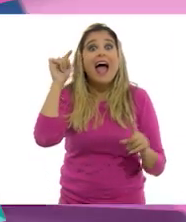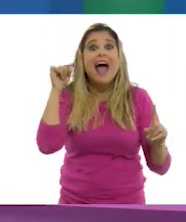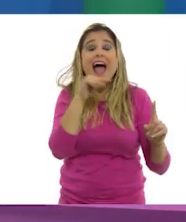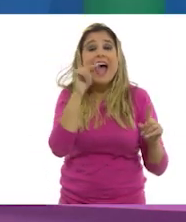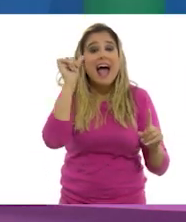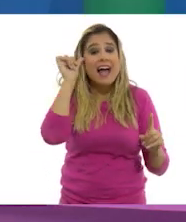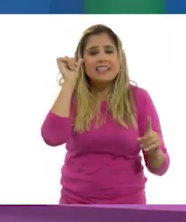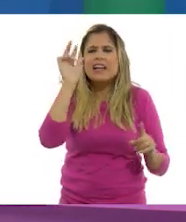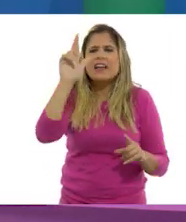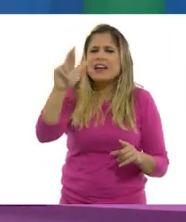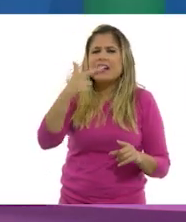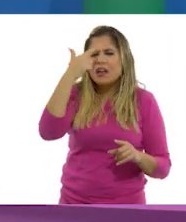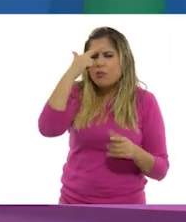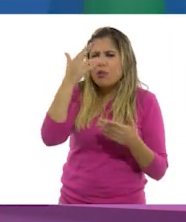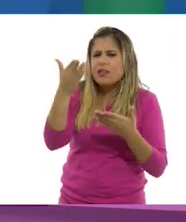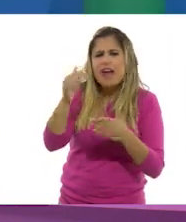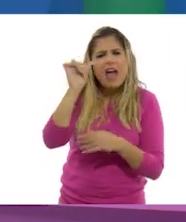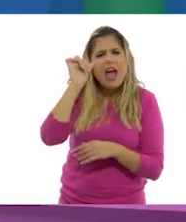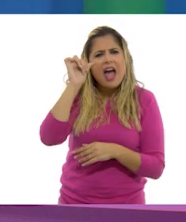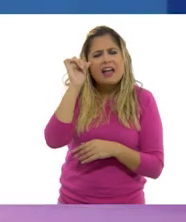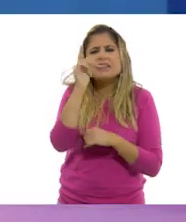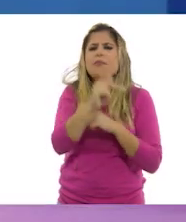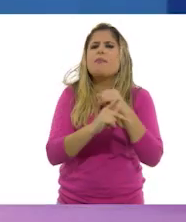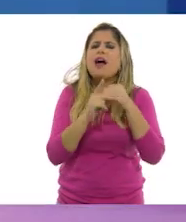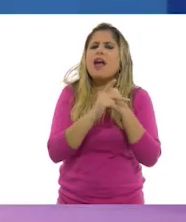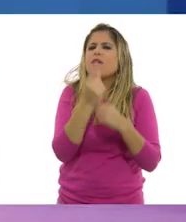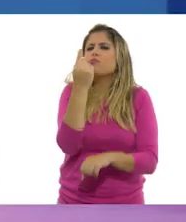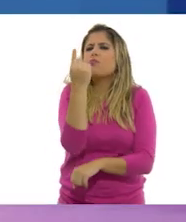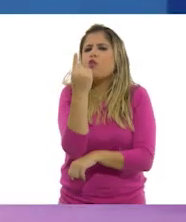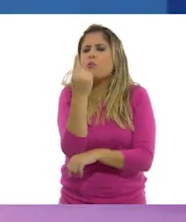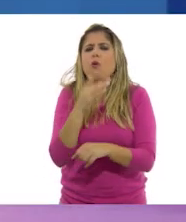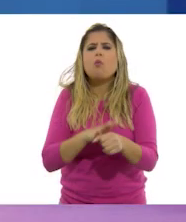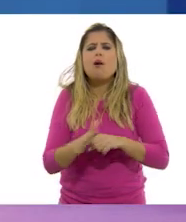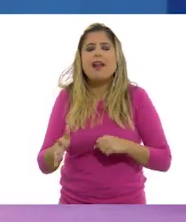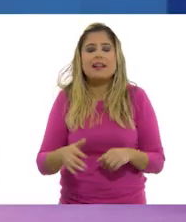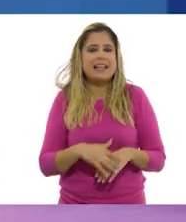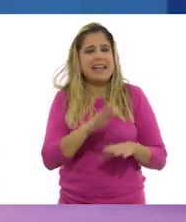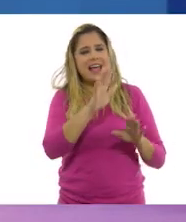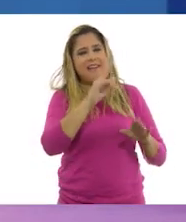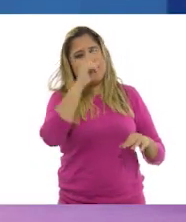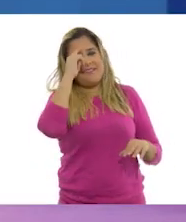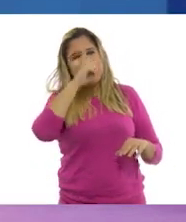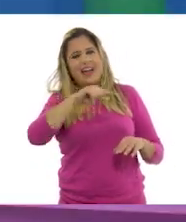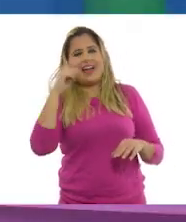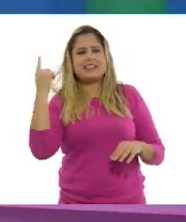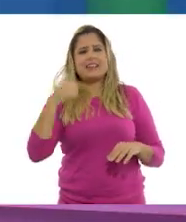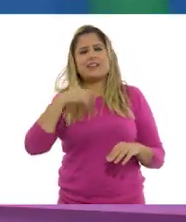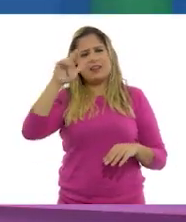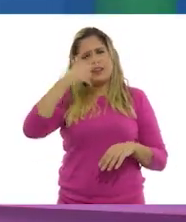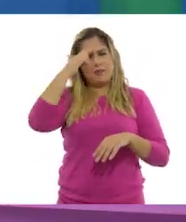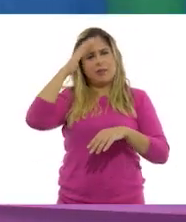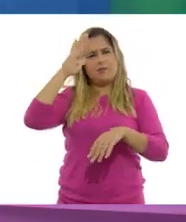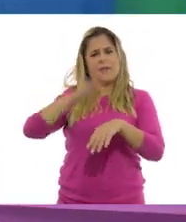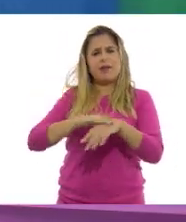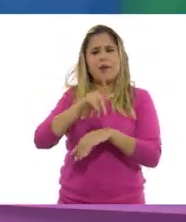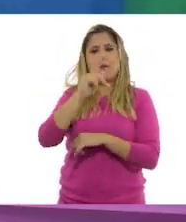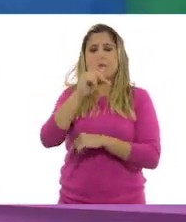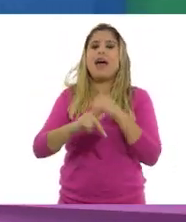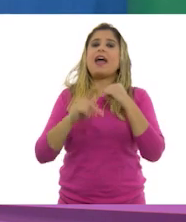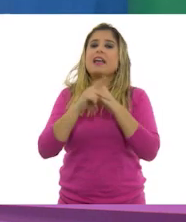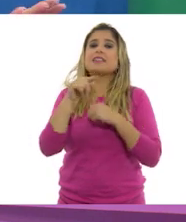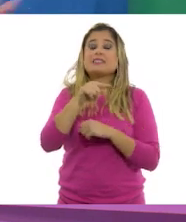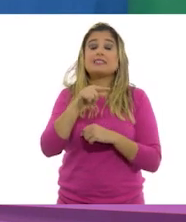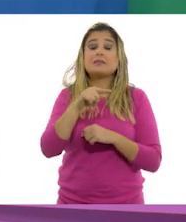recuerdas de Asia? Un país, un monumento. Ah, muy fácil, profesor. Recuerdo muy bien uno de sus países,